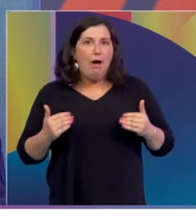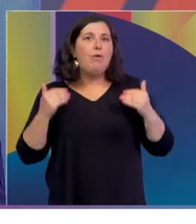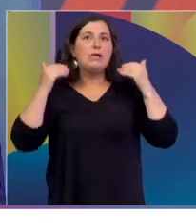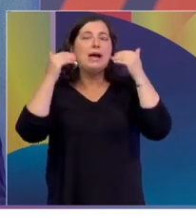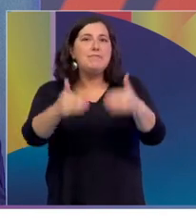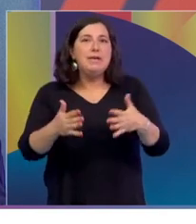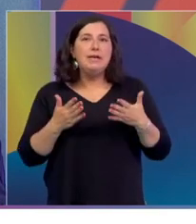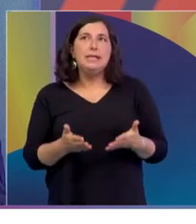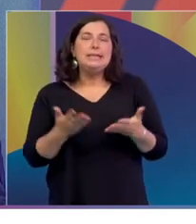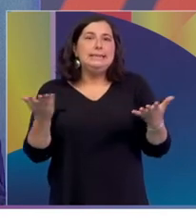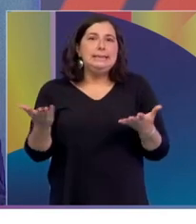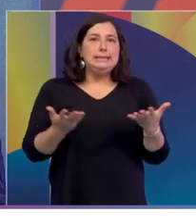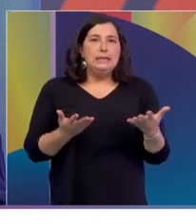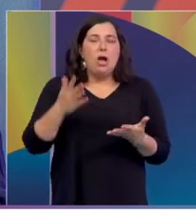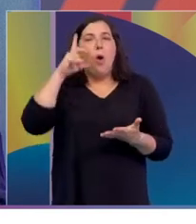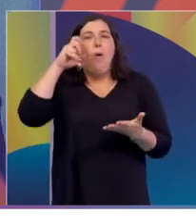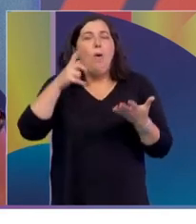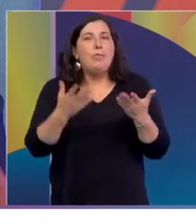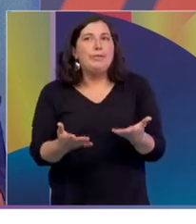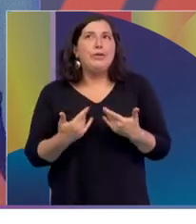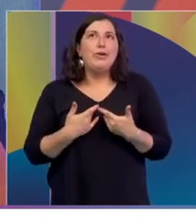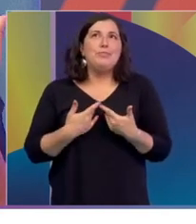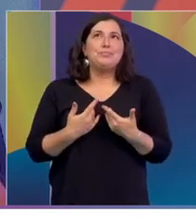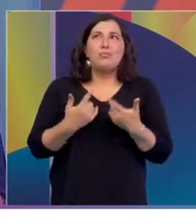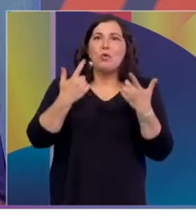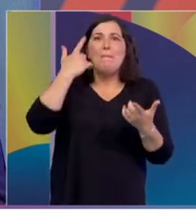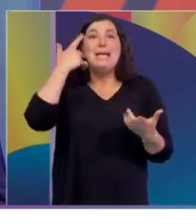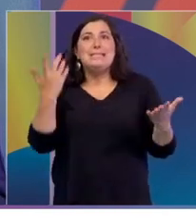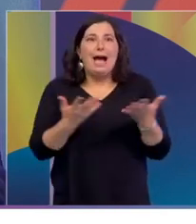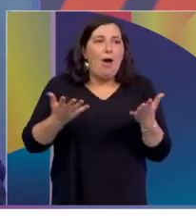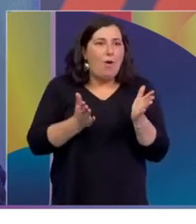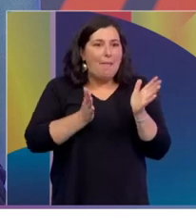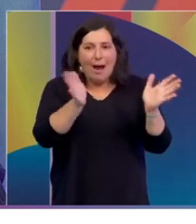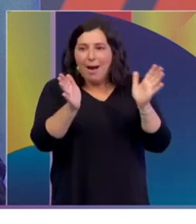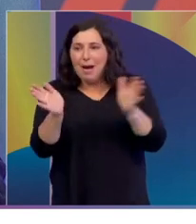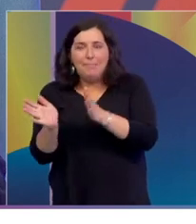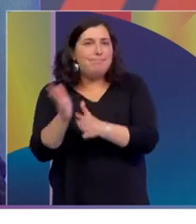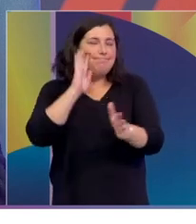obviamente que a veces uno quiere abarcar muchas cosas y, bueno,